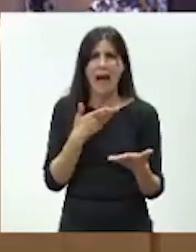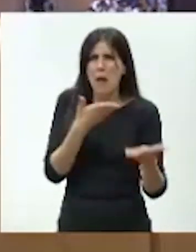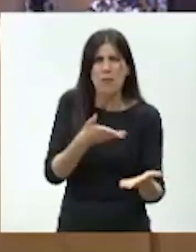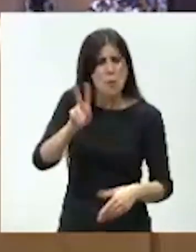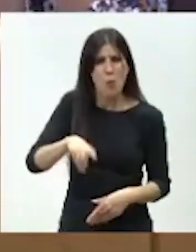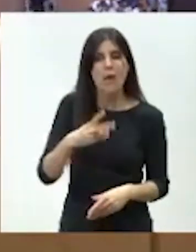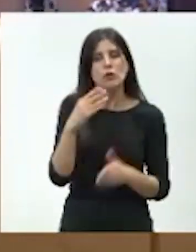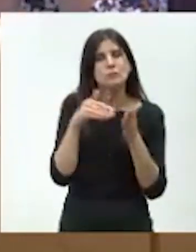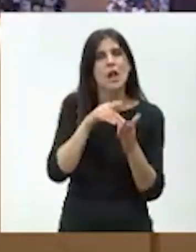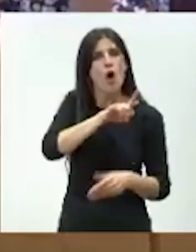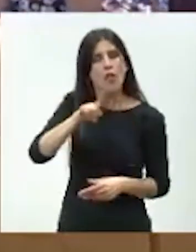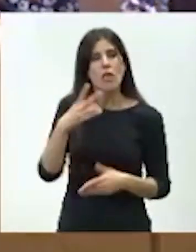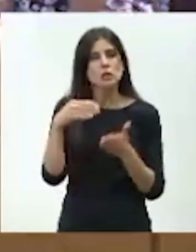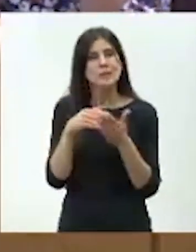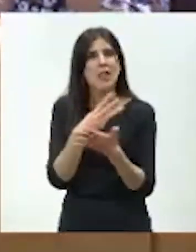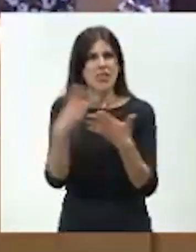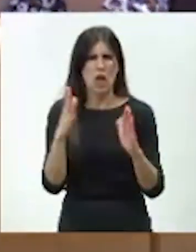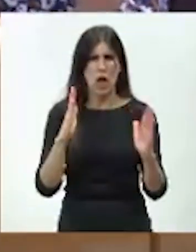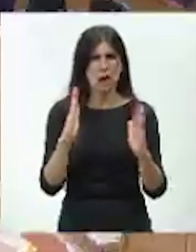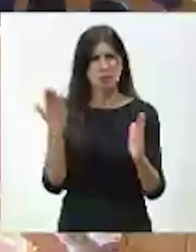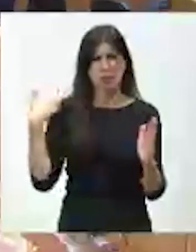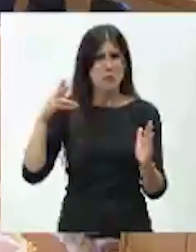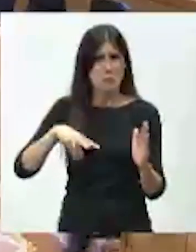2011 y 2018. Aplausos.